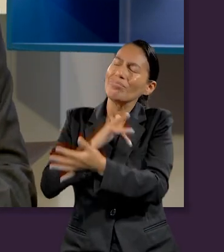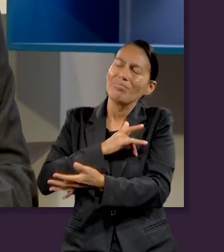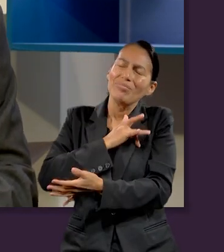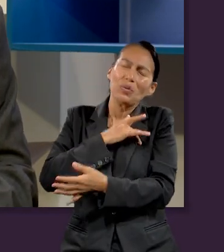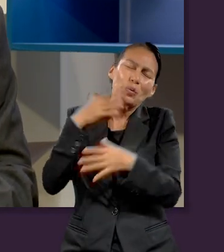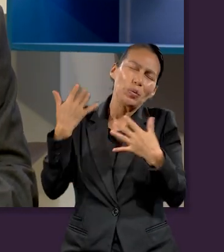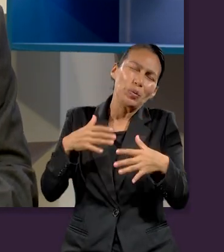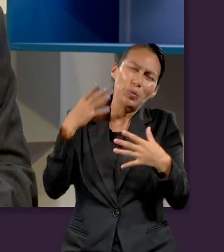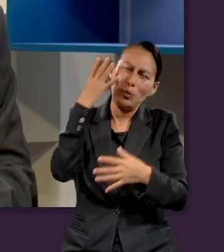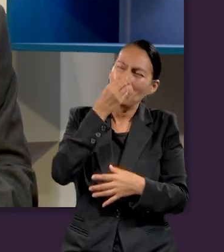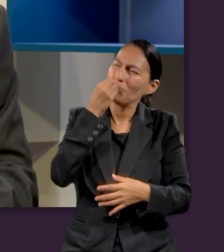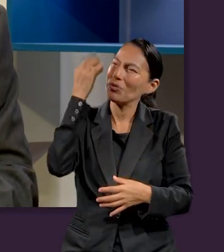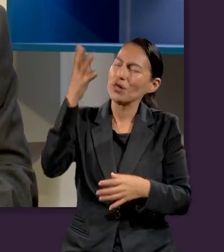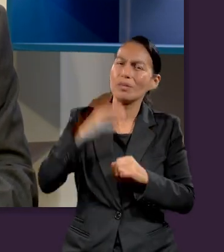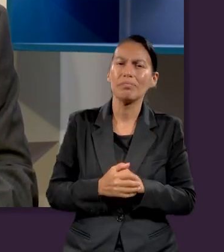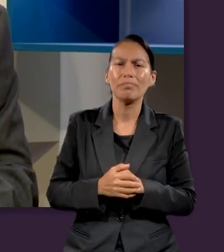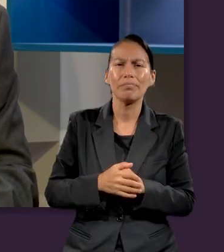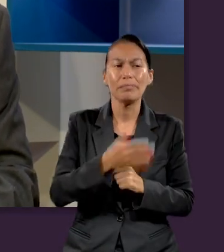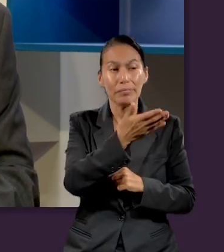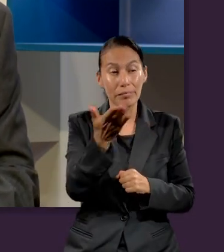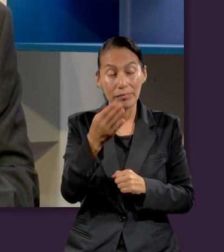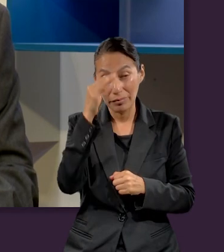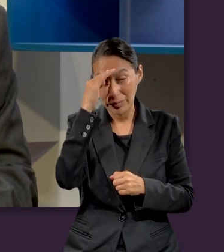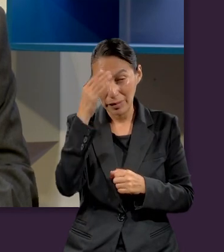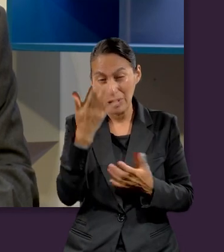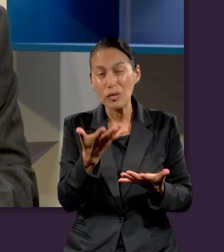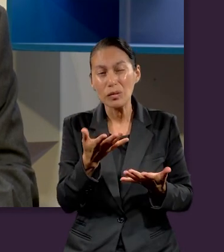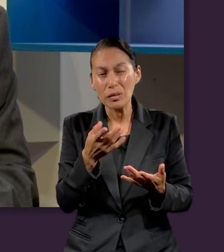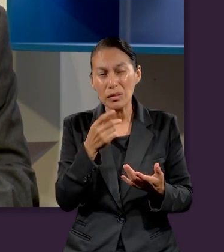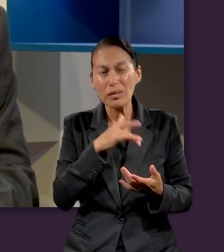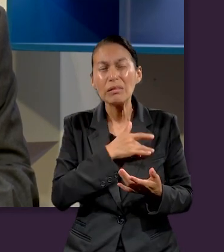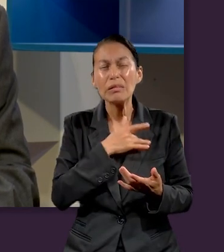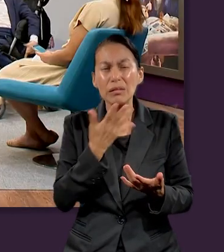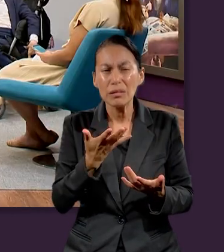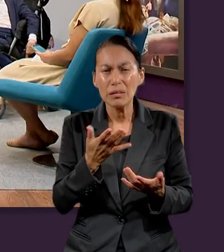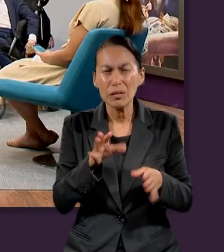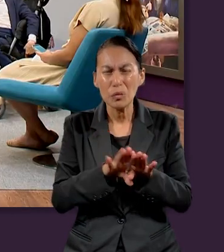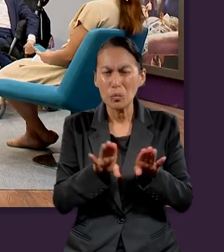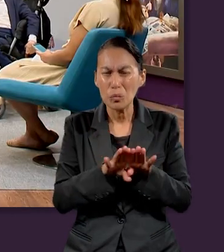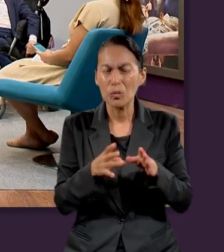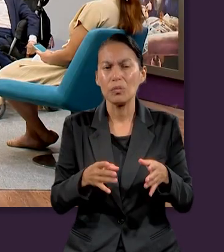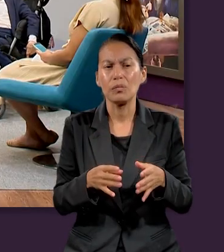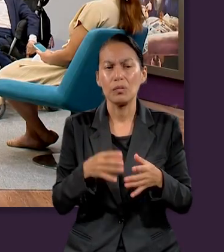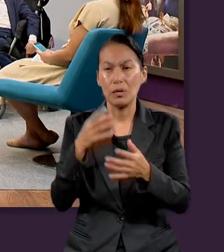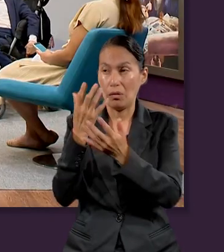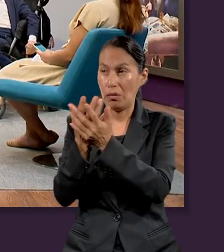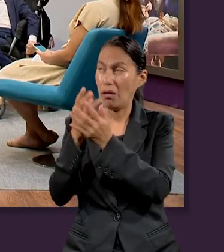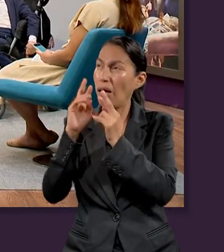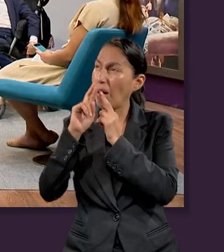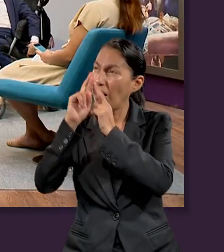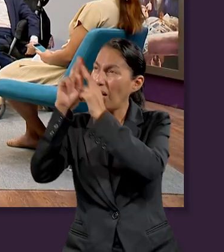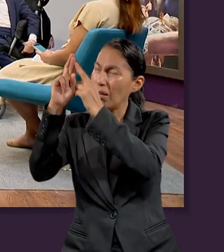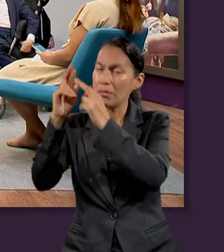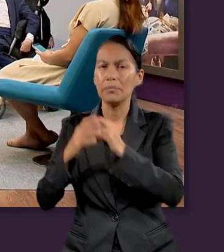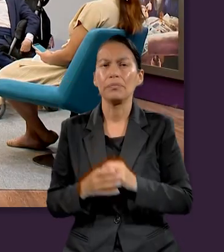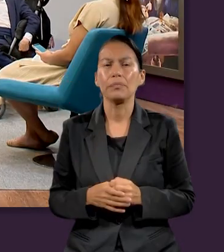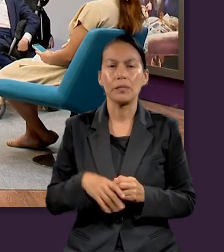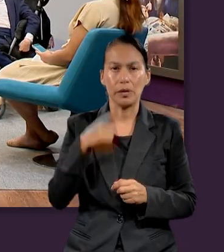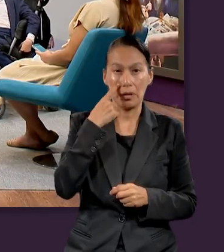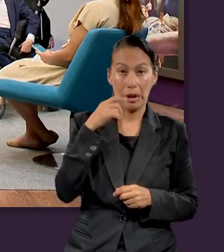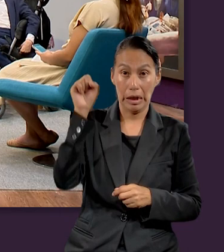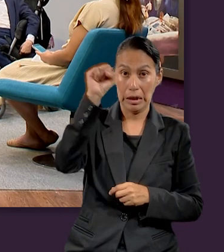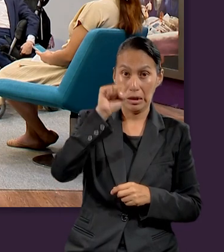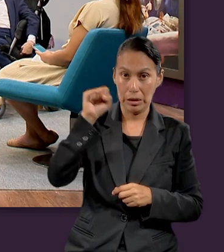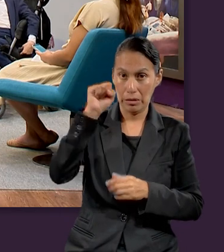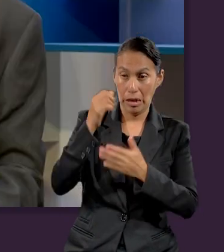Dios. ¿Cómo lo visualizan ustedes en esto que es el reposo del Señor? De hecho,